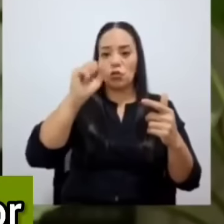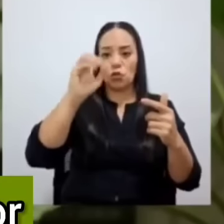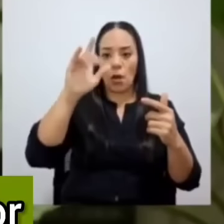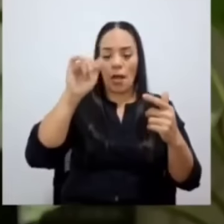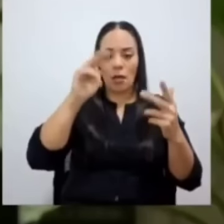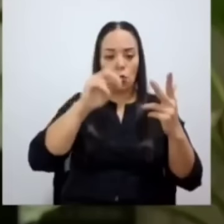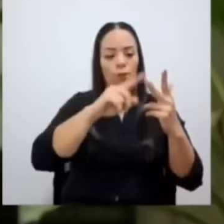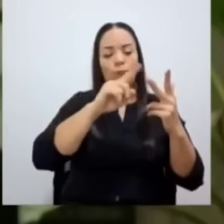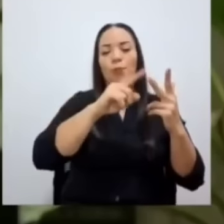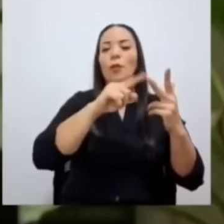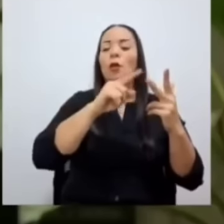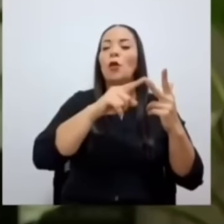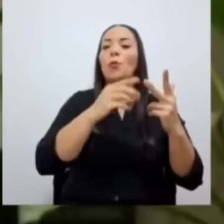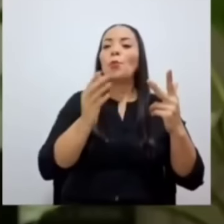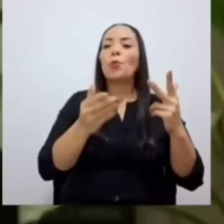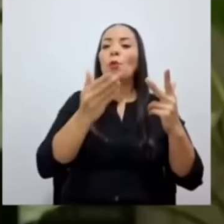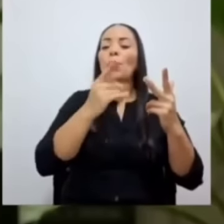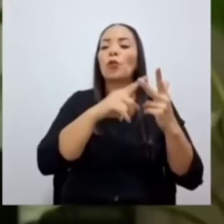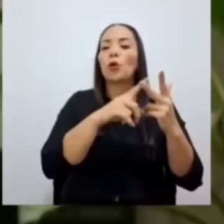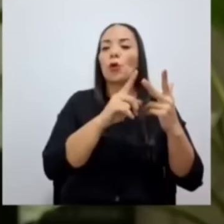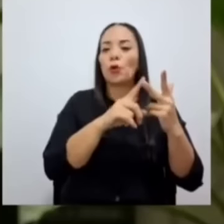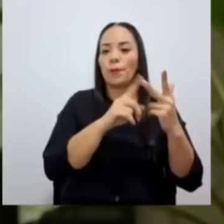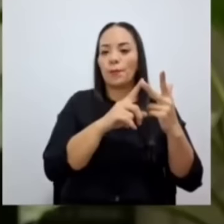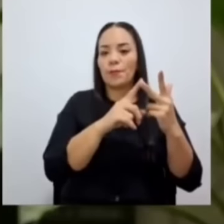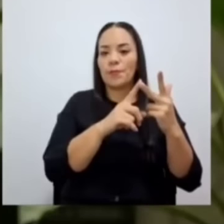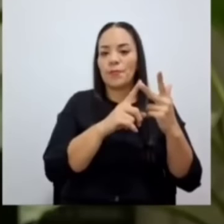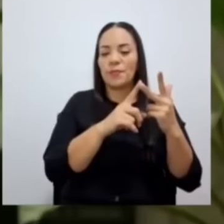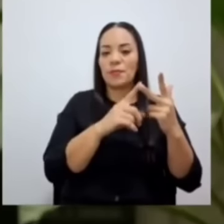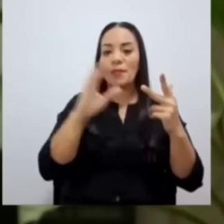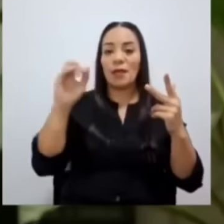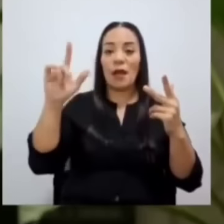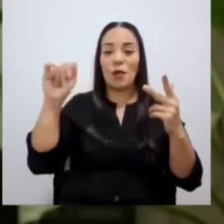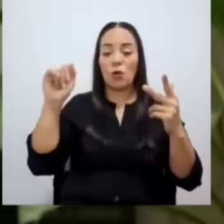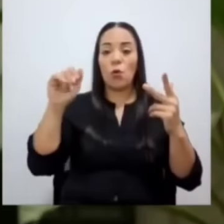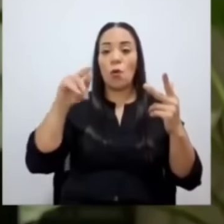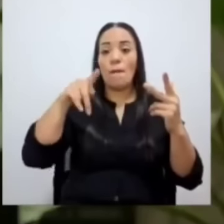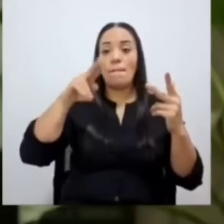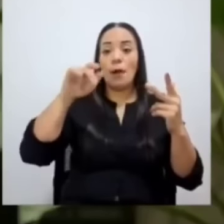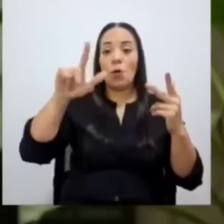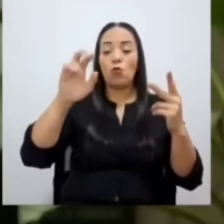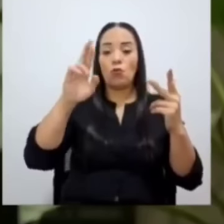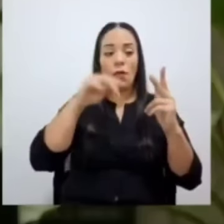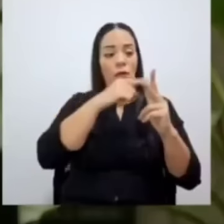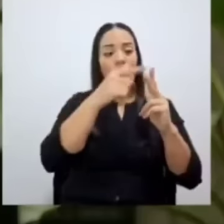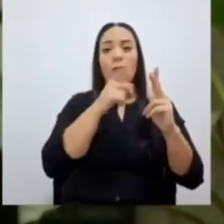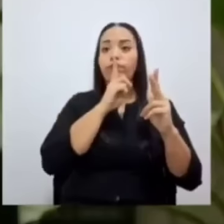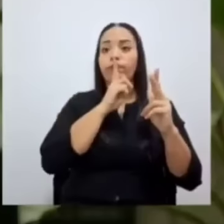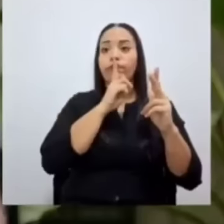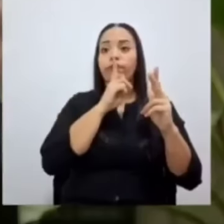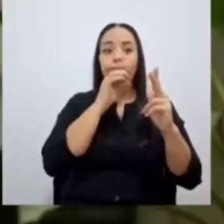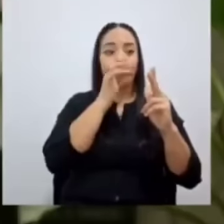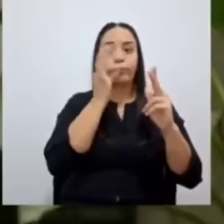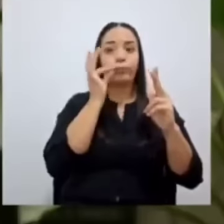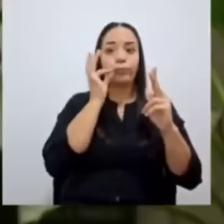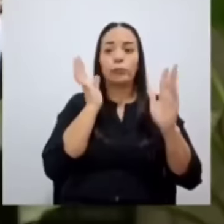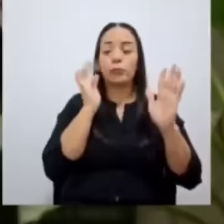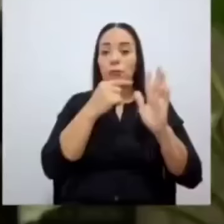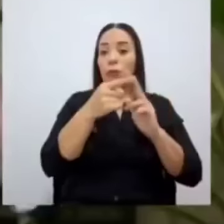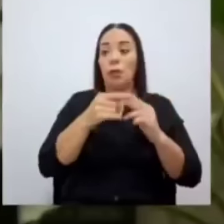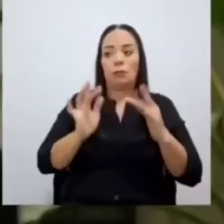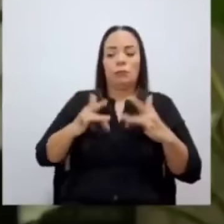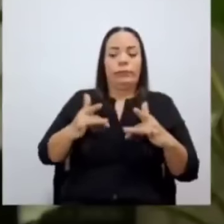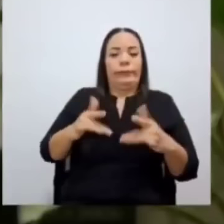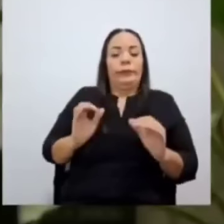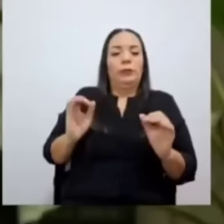promotor de don Carlos Paul Rueda, esta boca no es mía, esta cosa no es